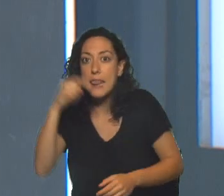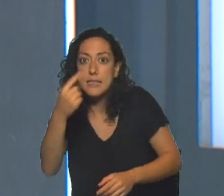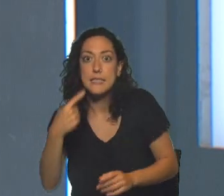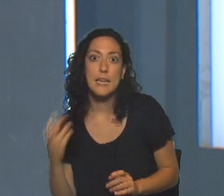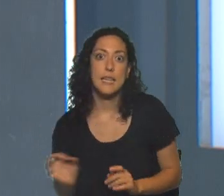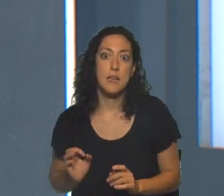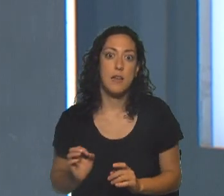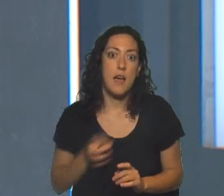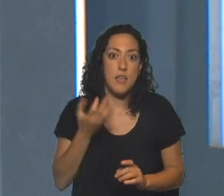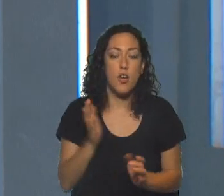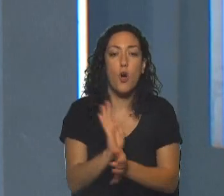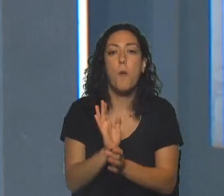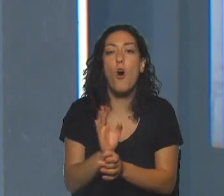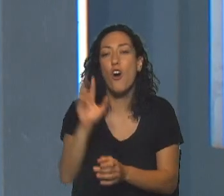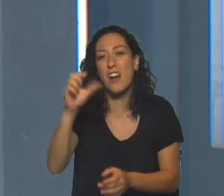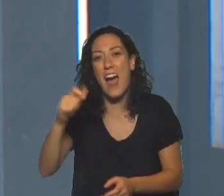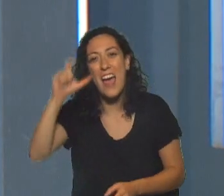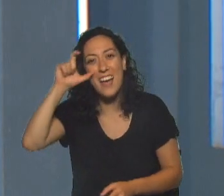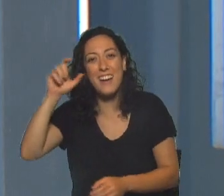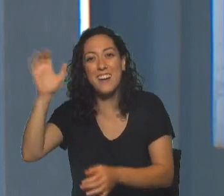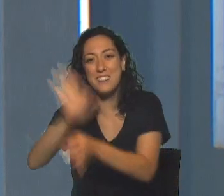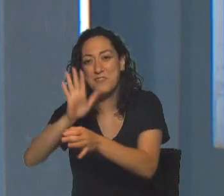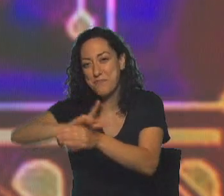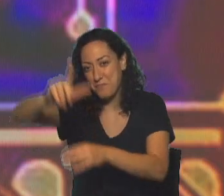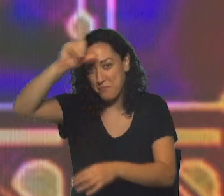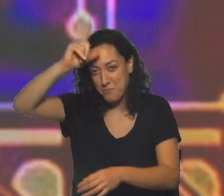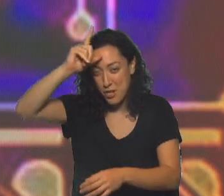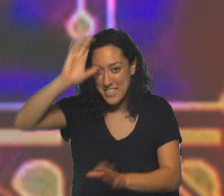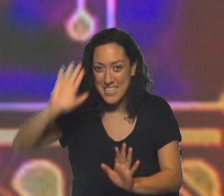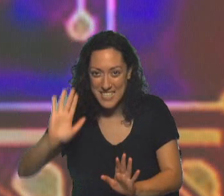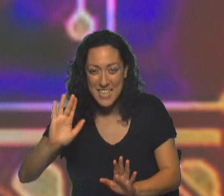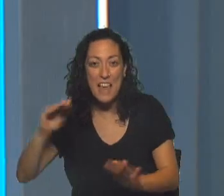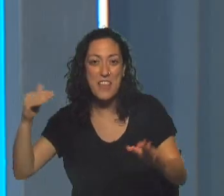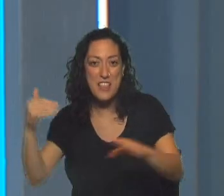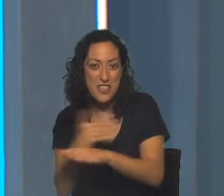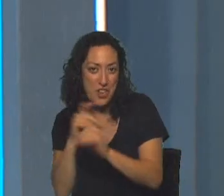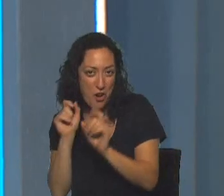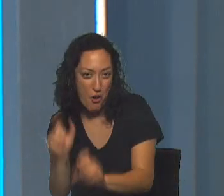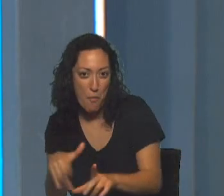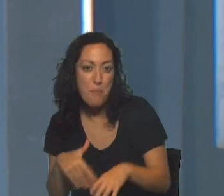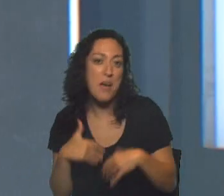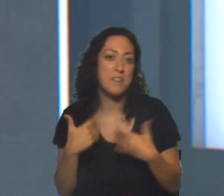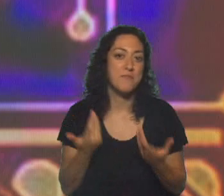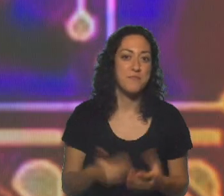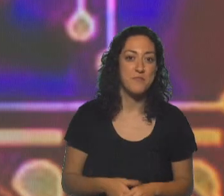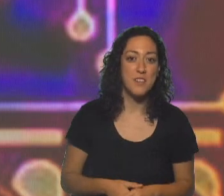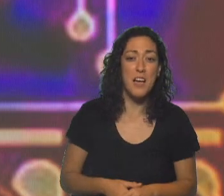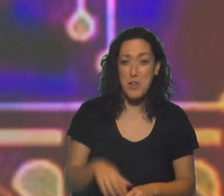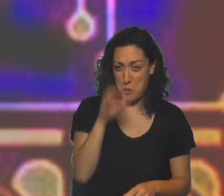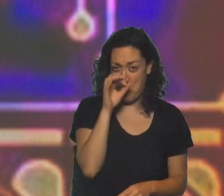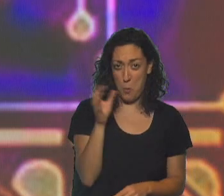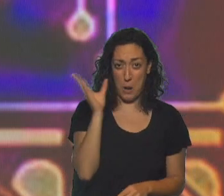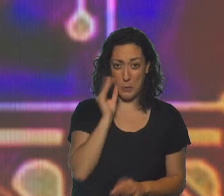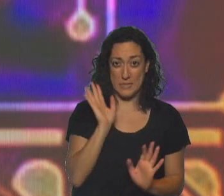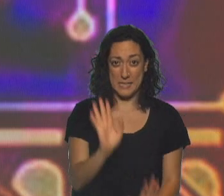la policía del idioma. No estamos siempre de acuerdo, por ejemplo, del lenguaje inclusivo no está contemplado. Nunca escuché lo de la policía del